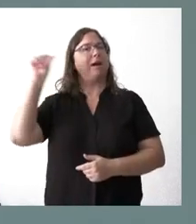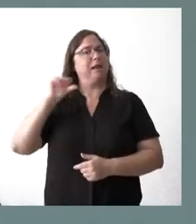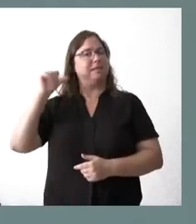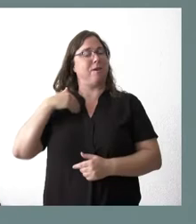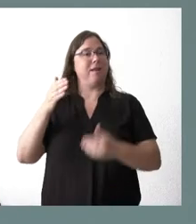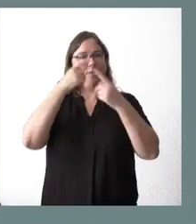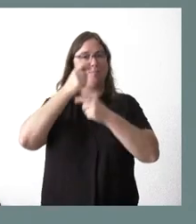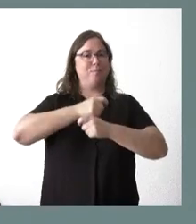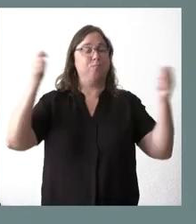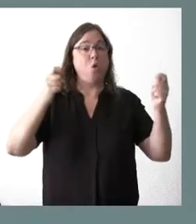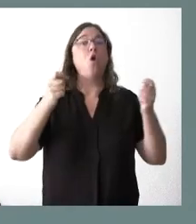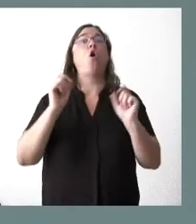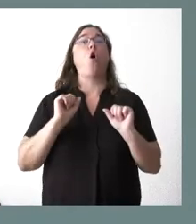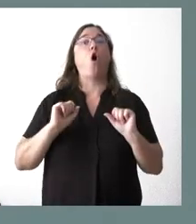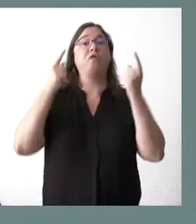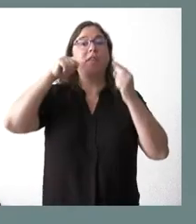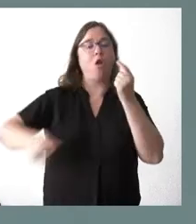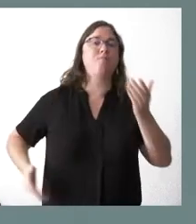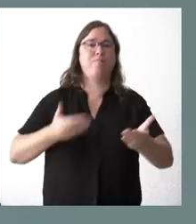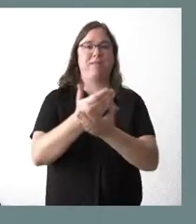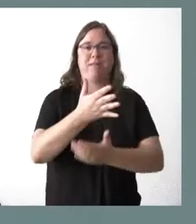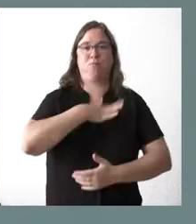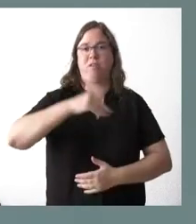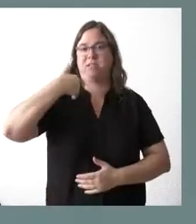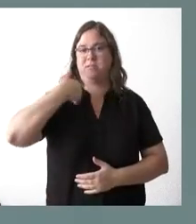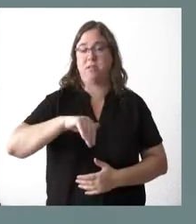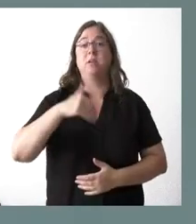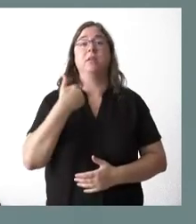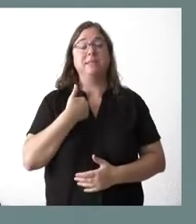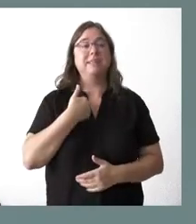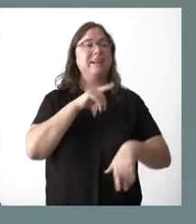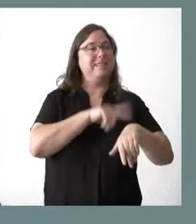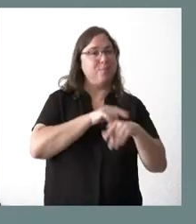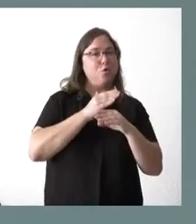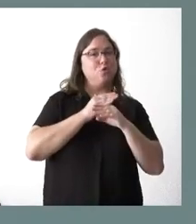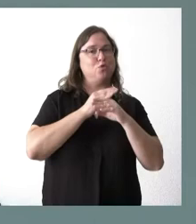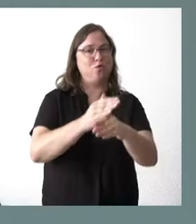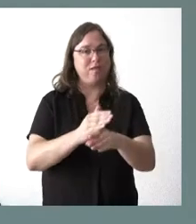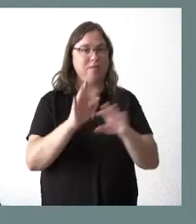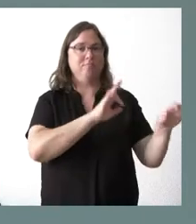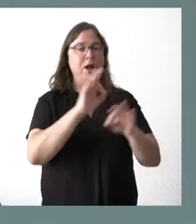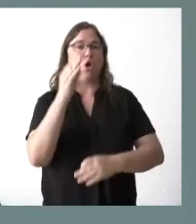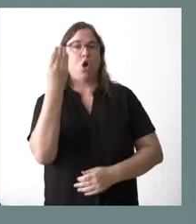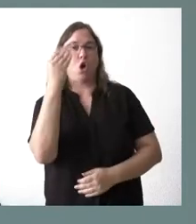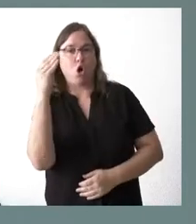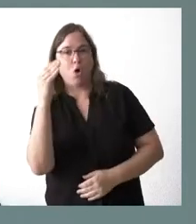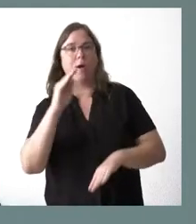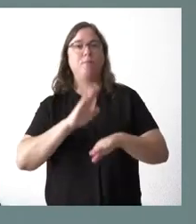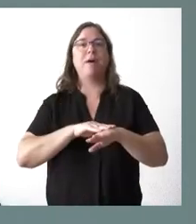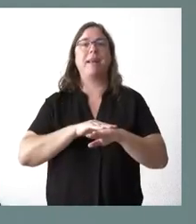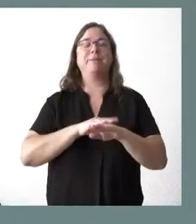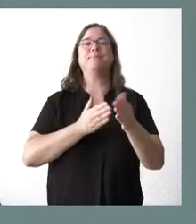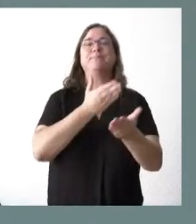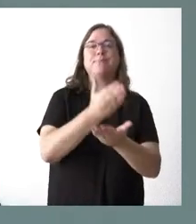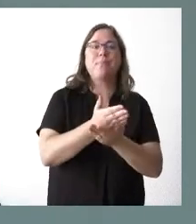de presentación oficial comienza hoy, una vez que hemos dejado que hubiera plazo suficiente por parte de los jóvenes para ir presentando